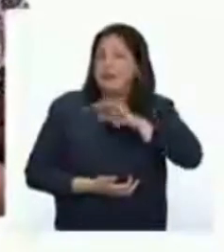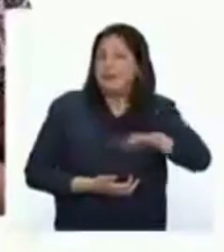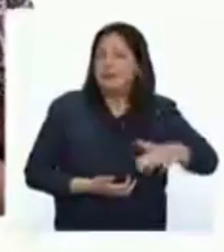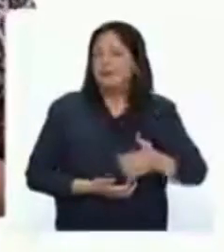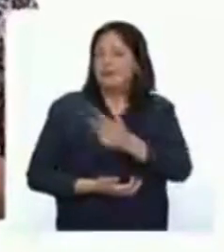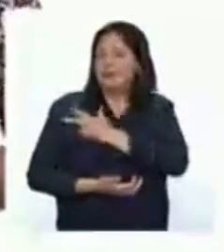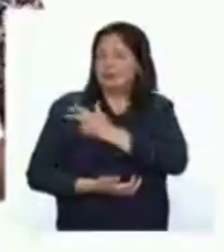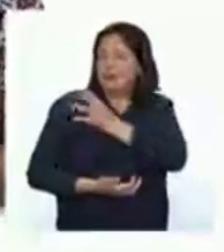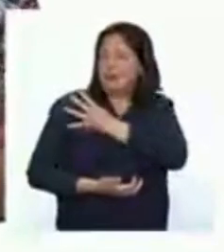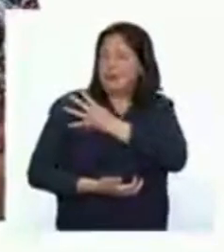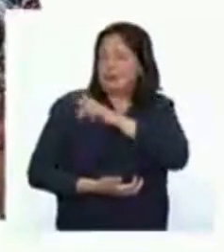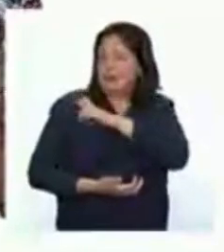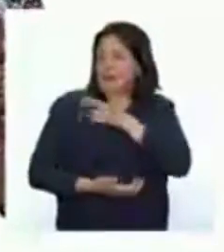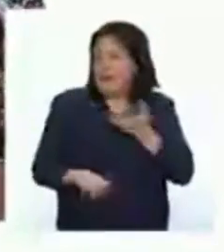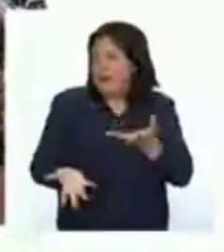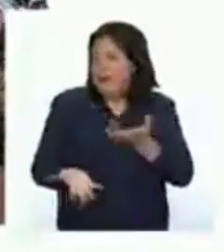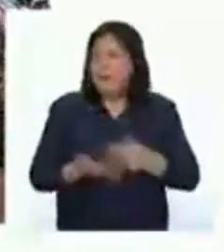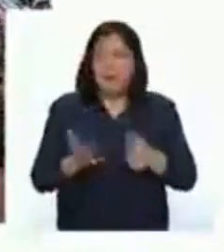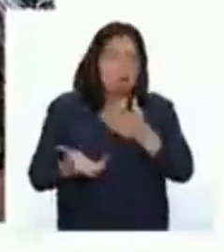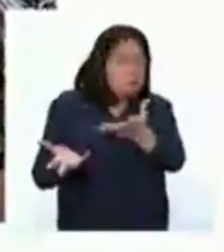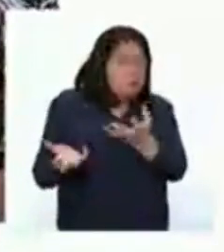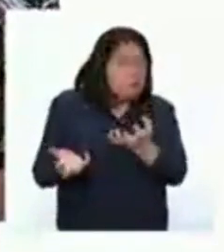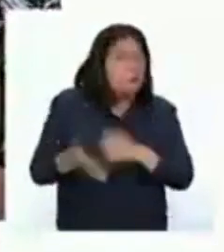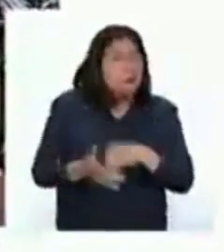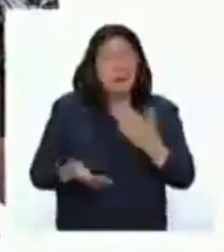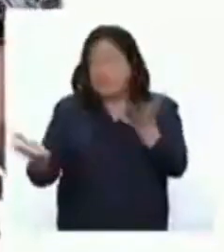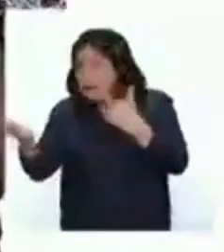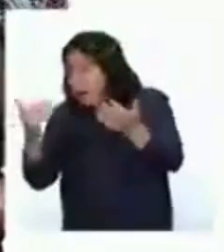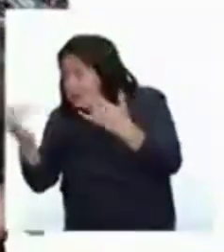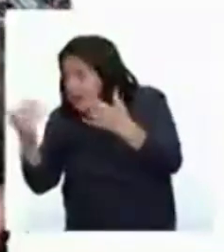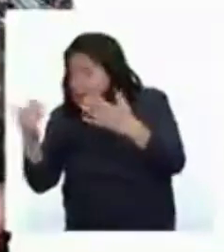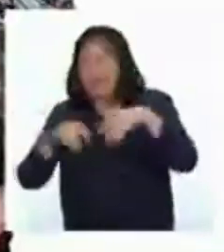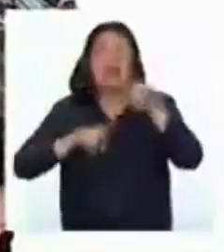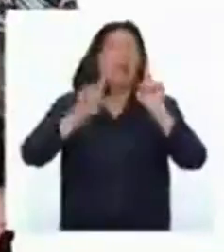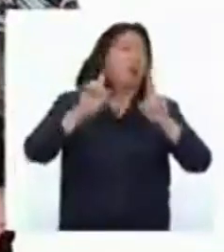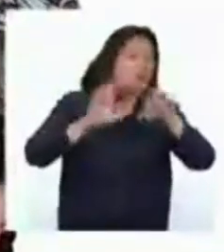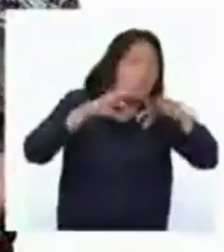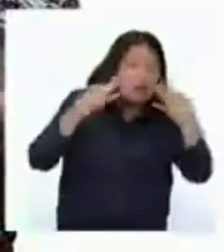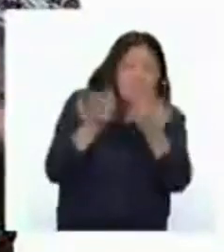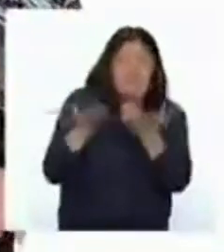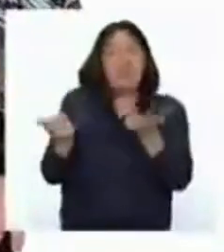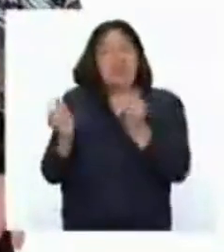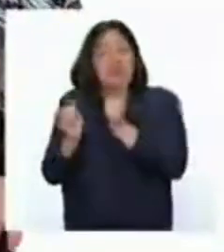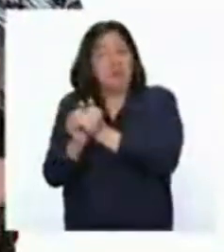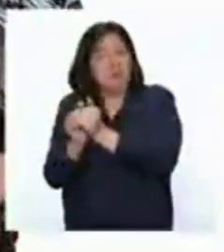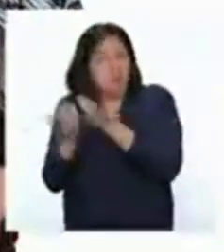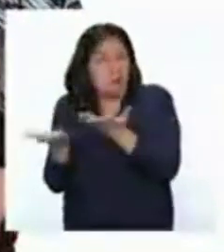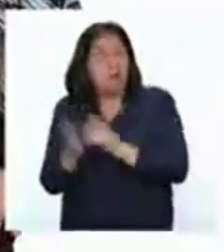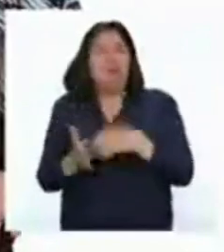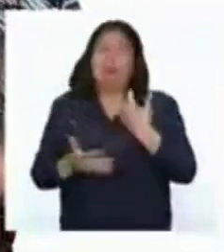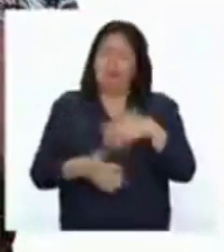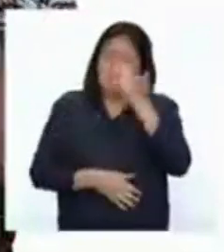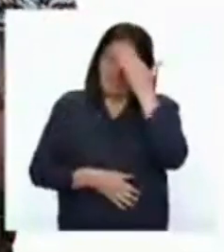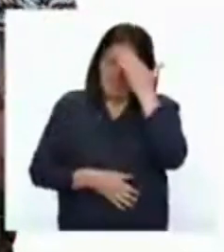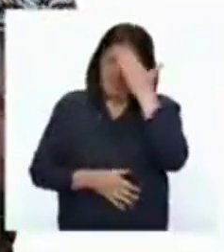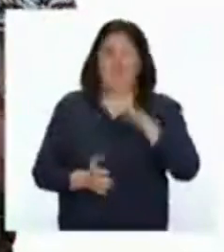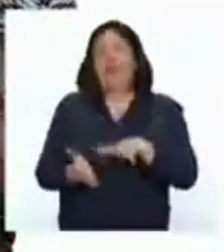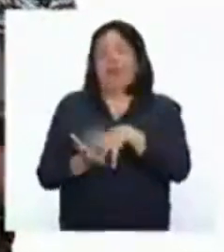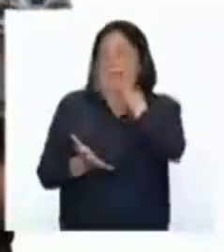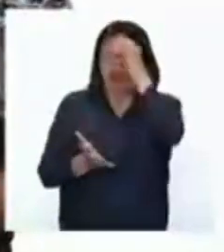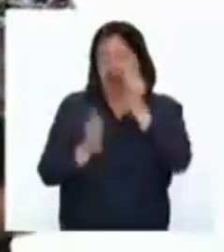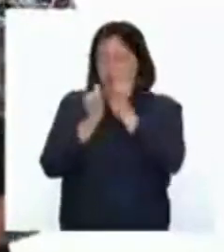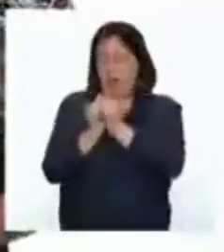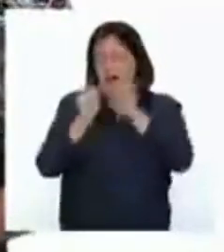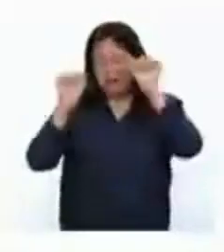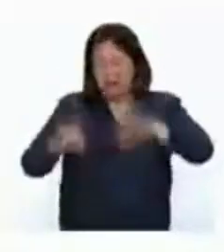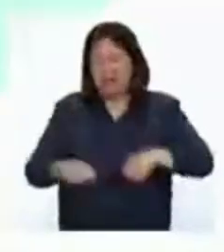y cuarto grado de primaria. Sin embargo, si deseas, puedes pasarle la voz a algún familiar que viva contigo, porque ya lo sabes, aprender juntos siempre